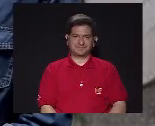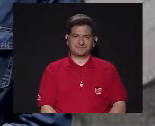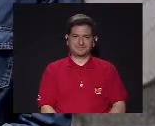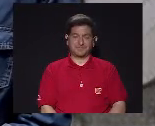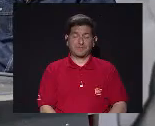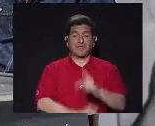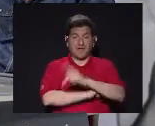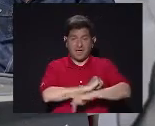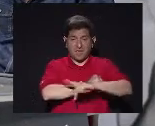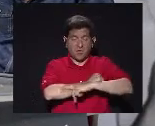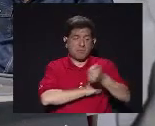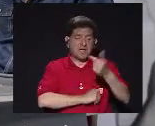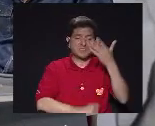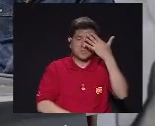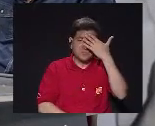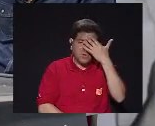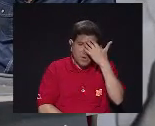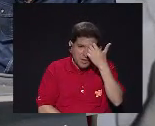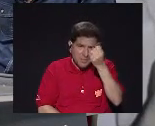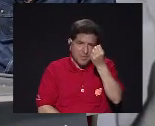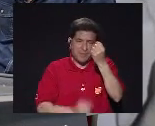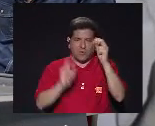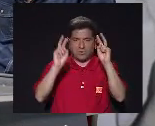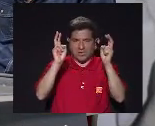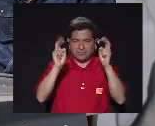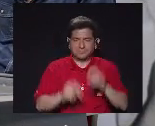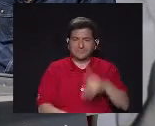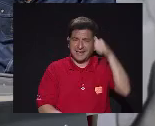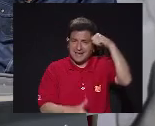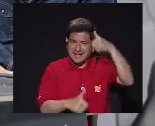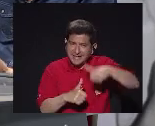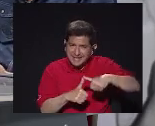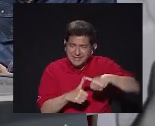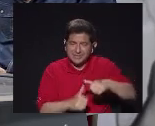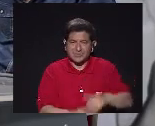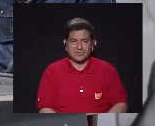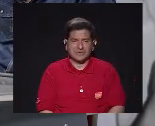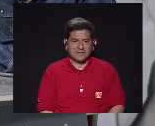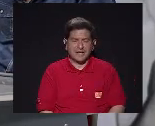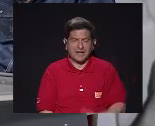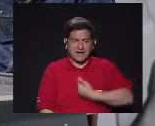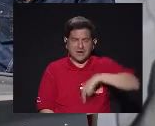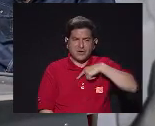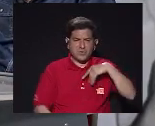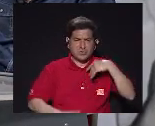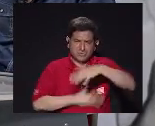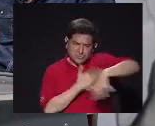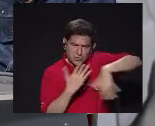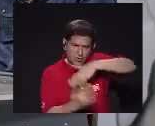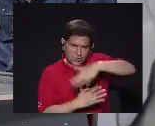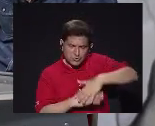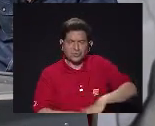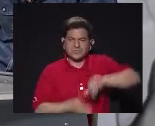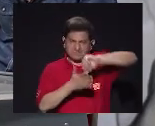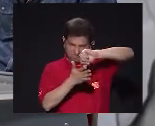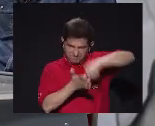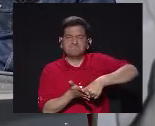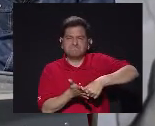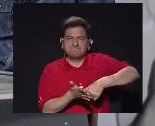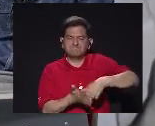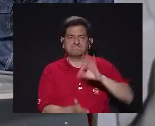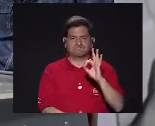En un país Donde hay poca memoria Creo que El hecho De interaccionar Entre nosotros Afirma cosas